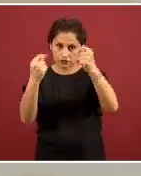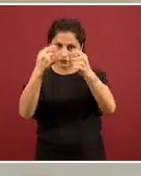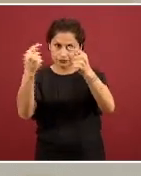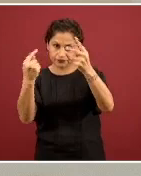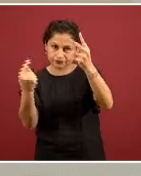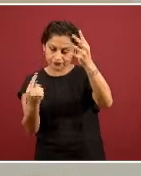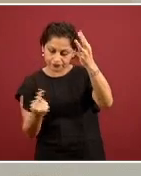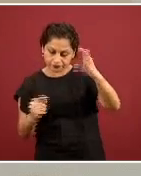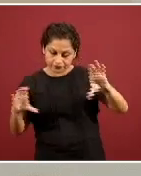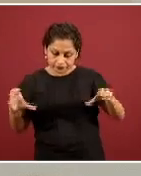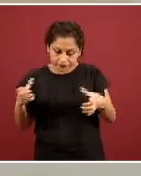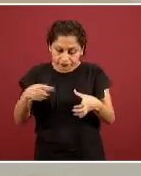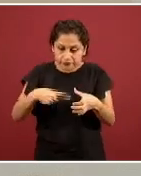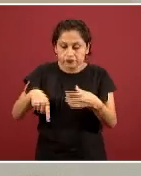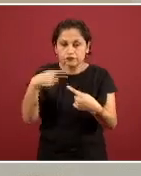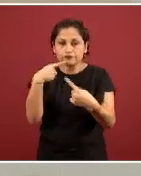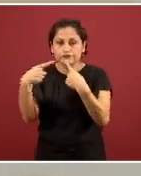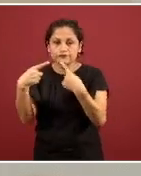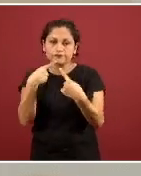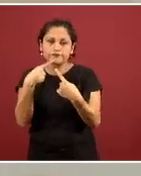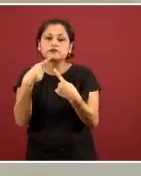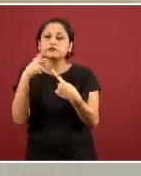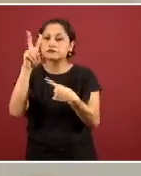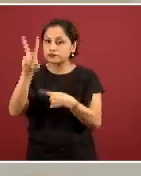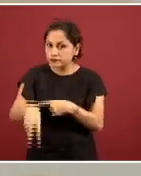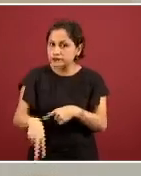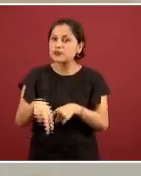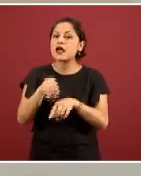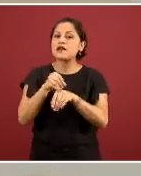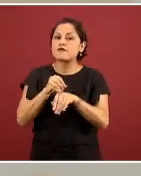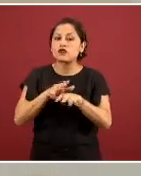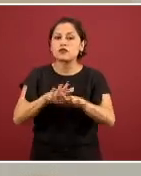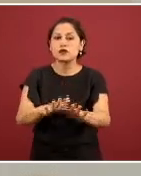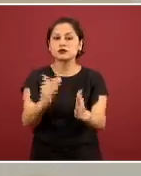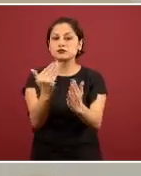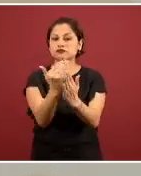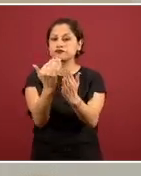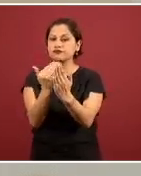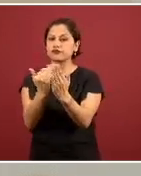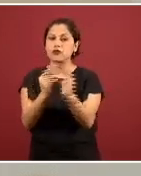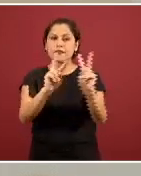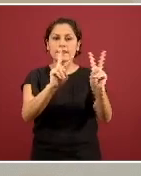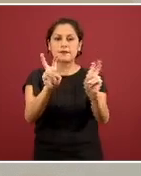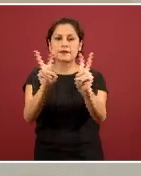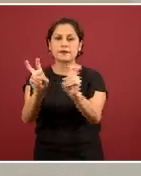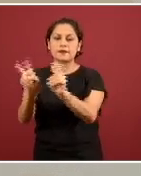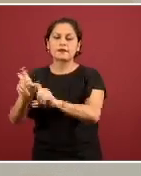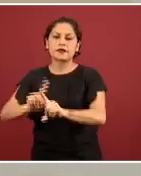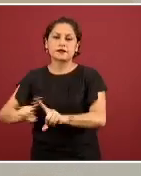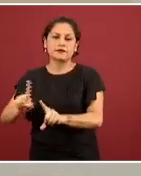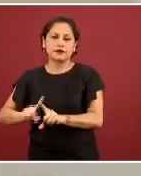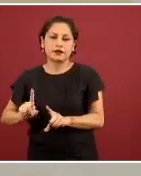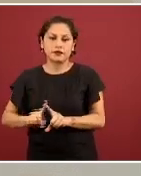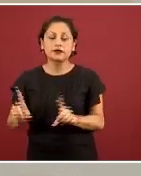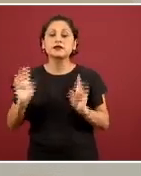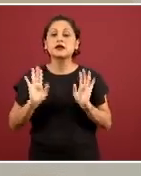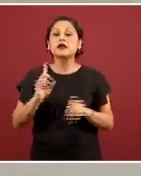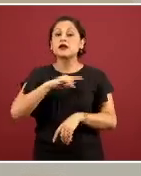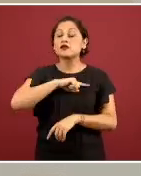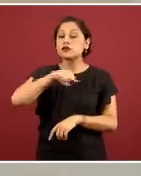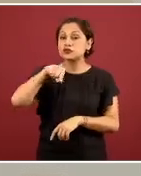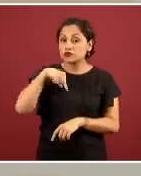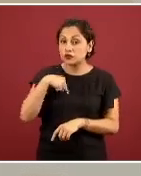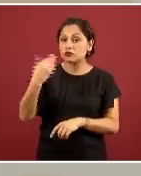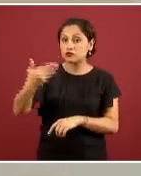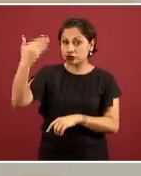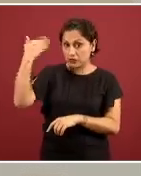temas, como lo comentó el subsecretario, de los primeros que se trabajaron inclusive antes de